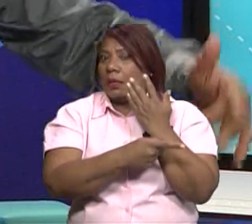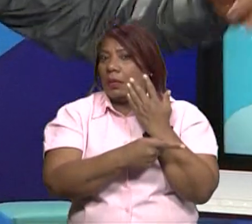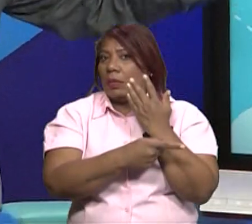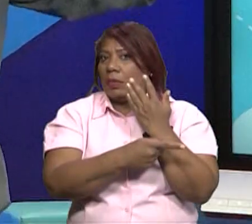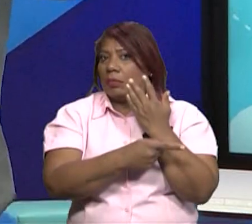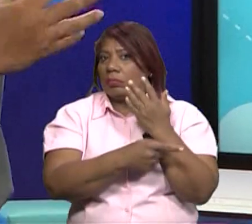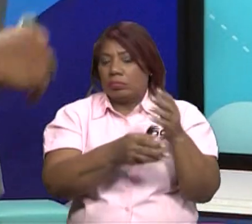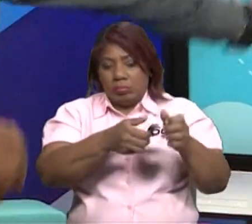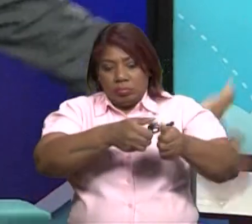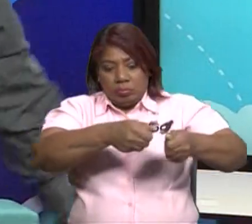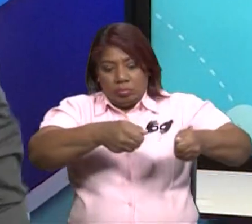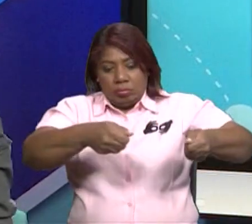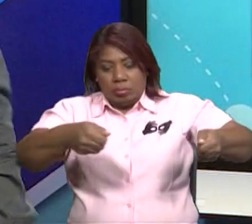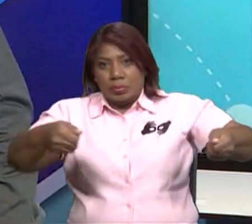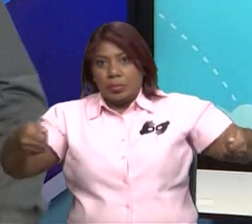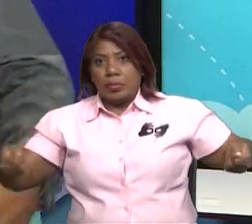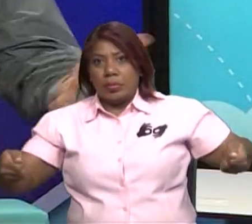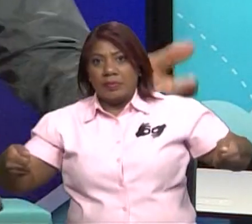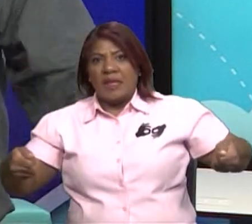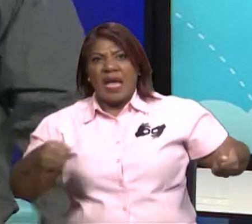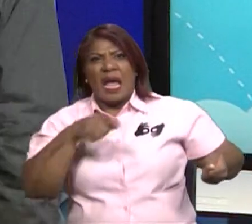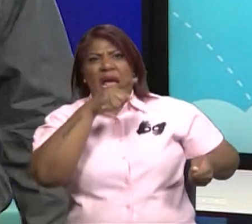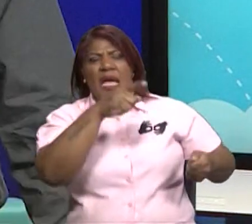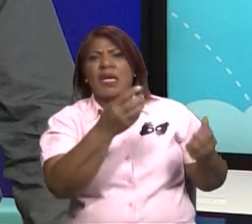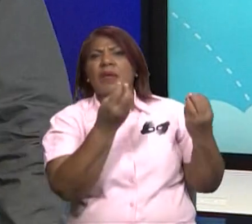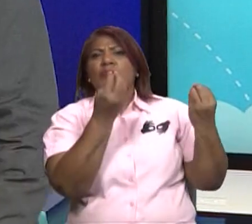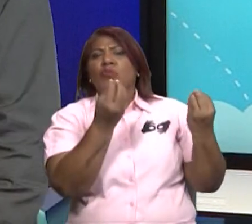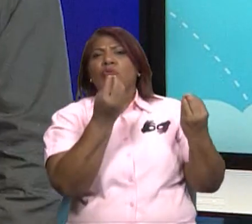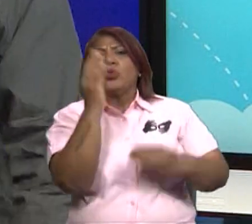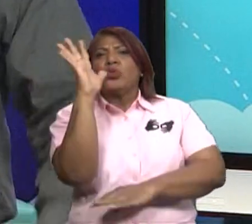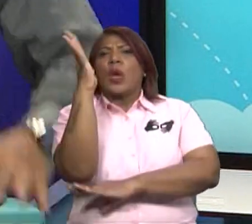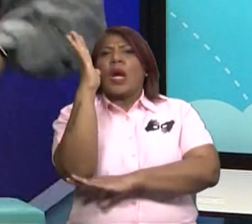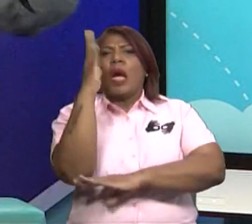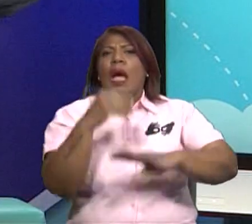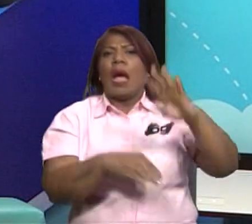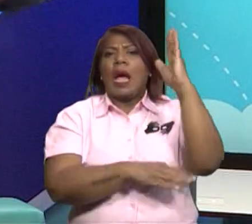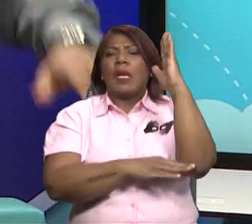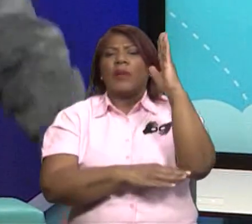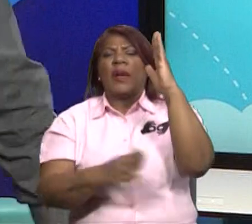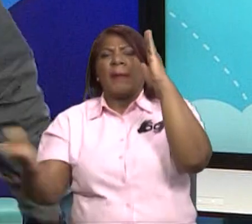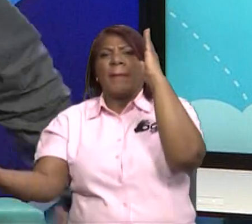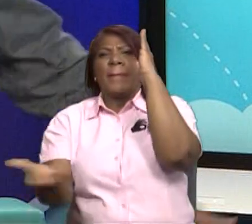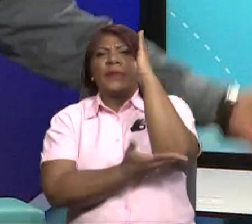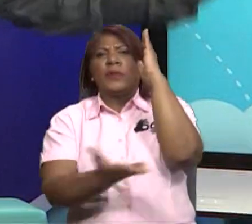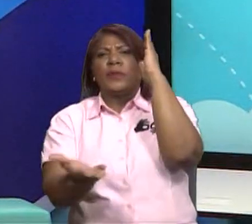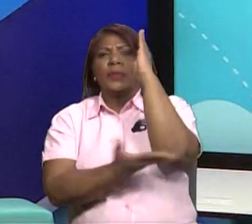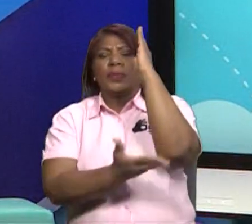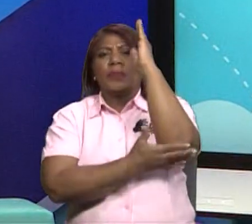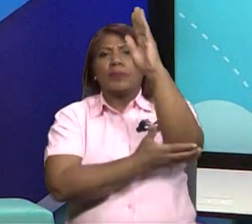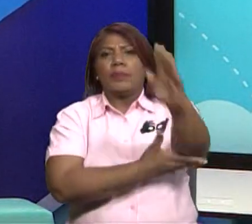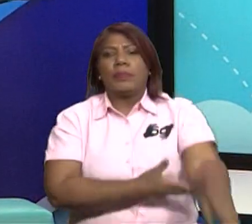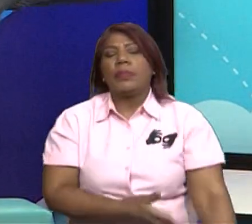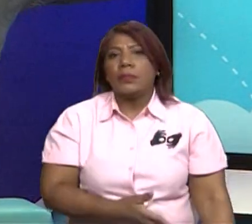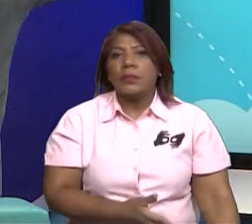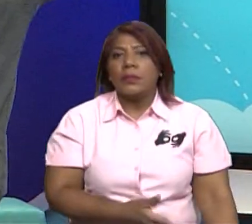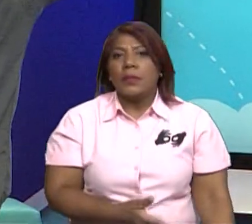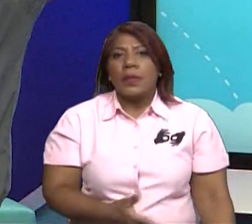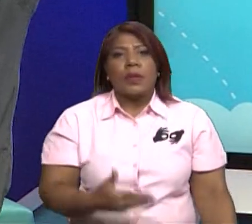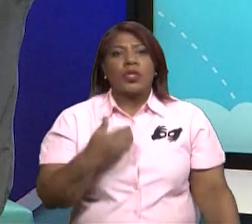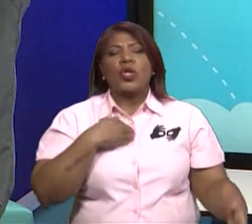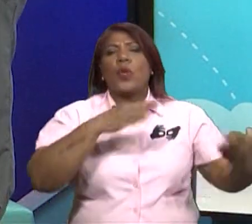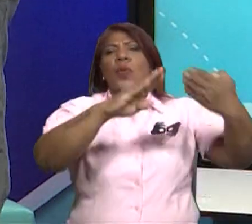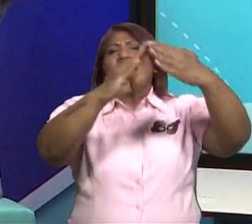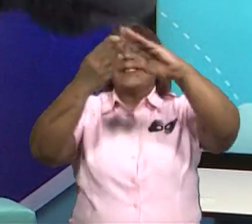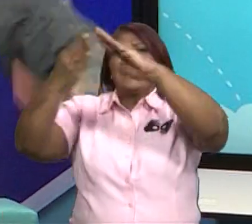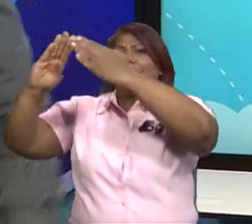todos los árboles? ¿Por qué? ¿Por qué para construir casas tengo que matar toda una